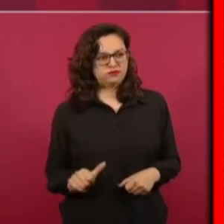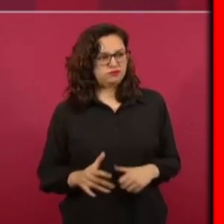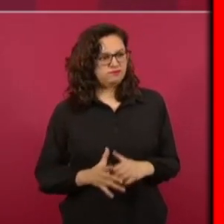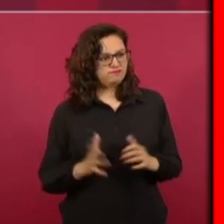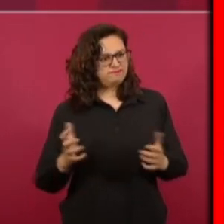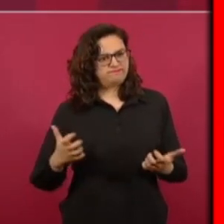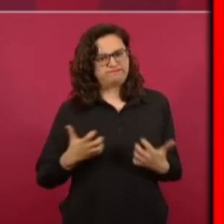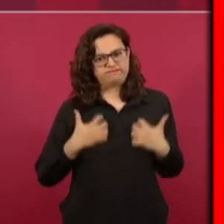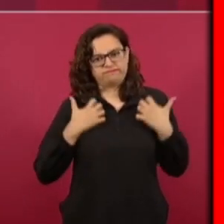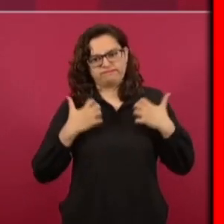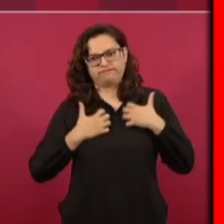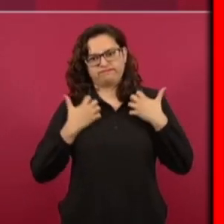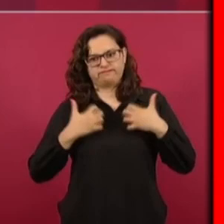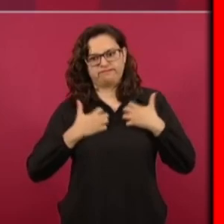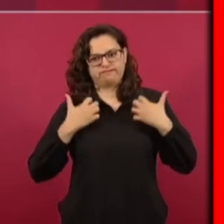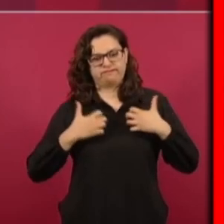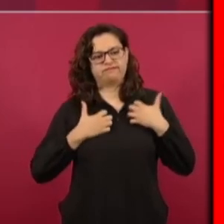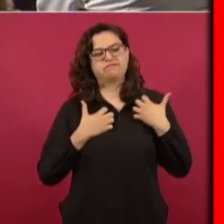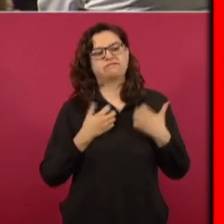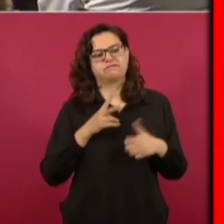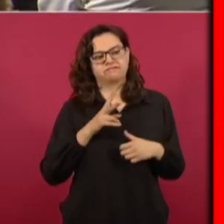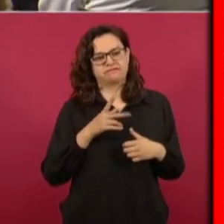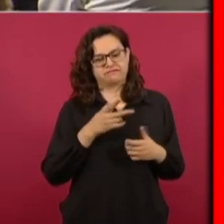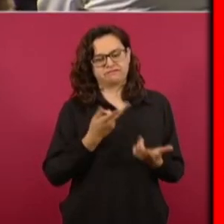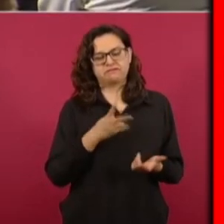a Villa